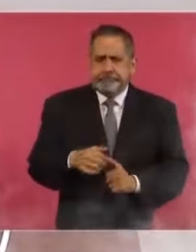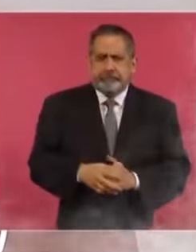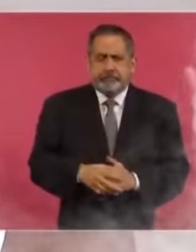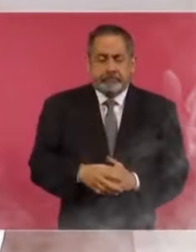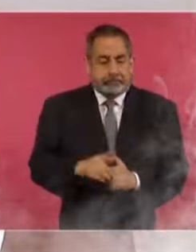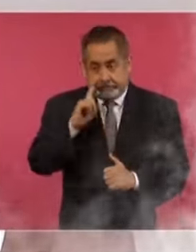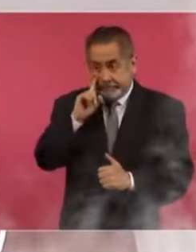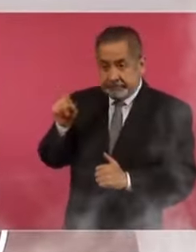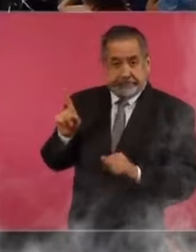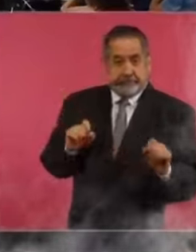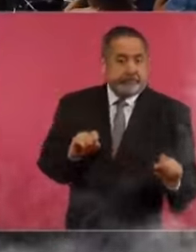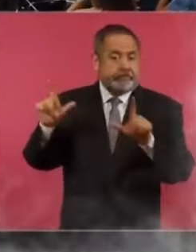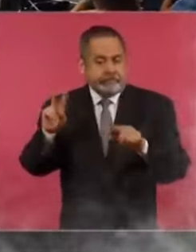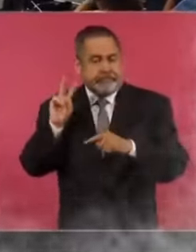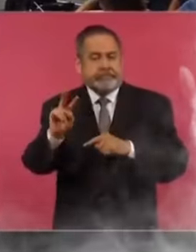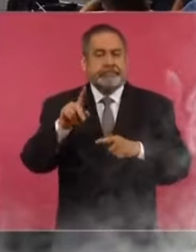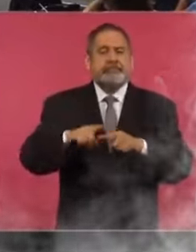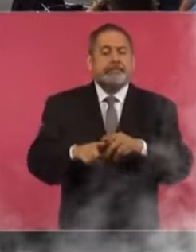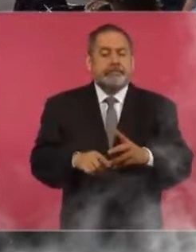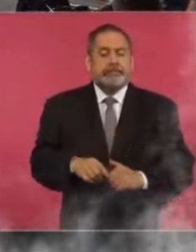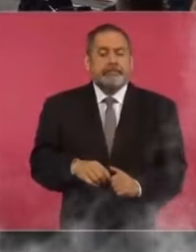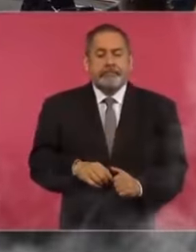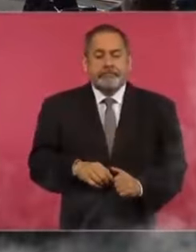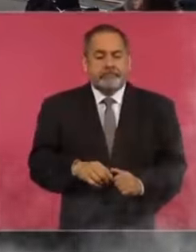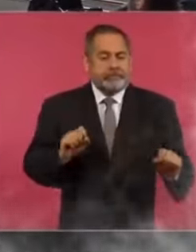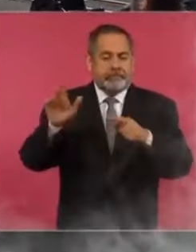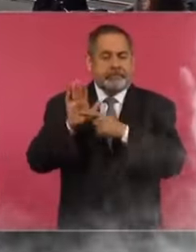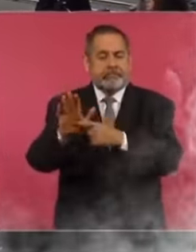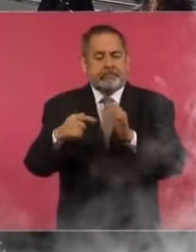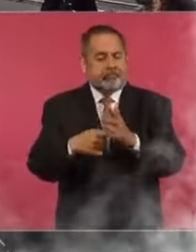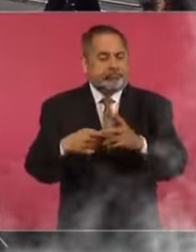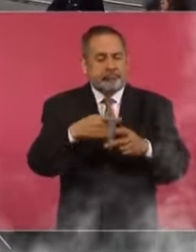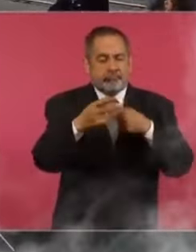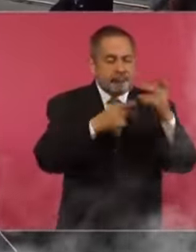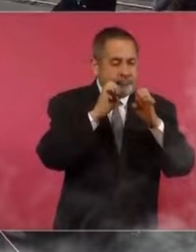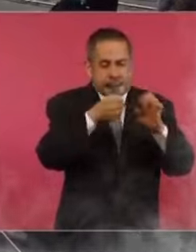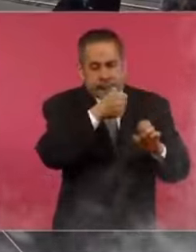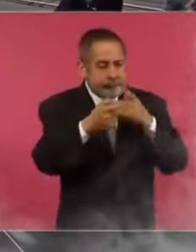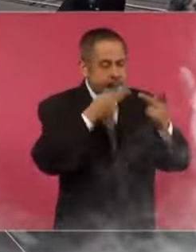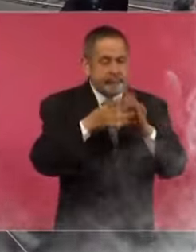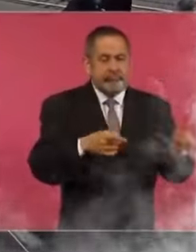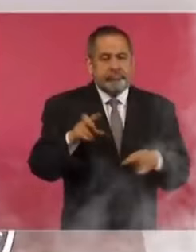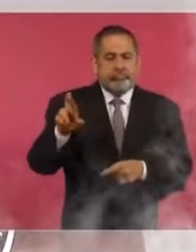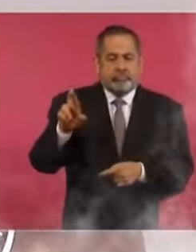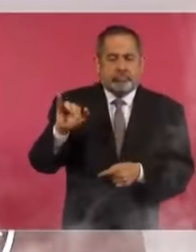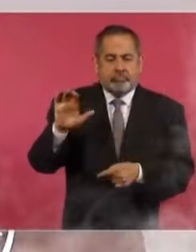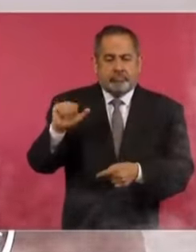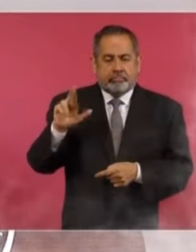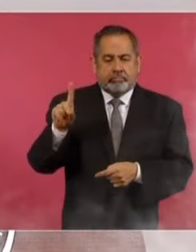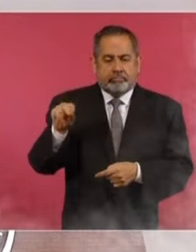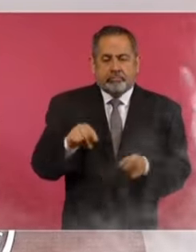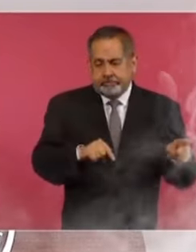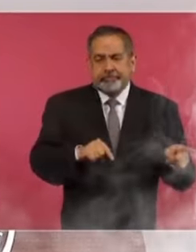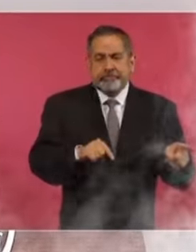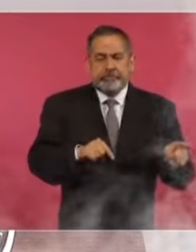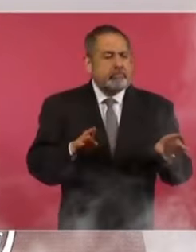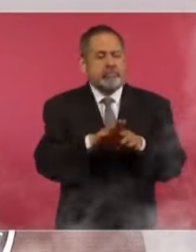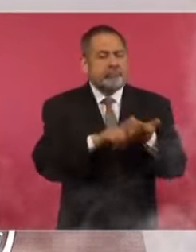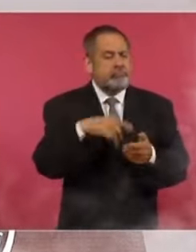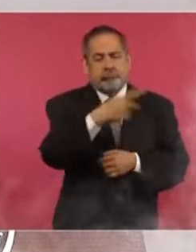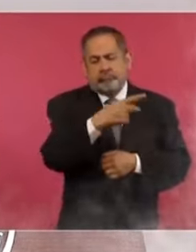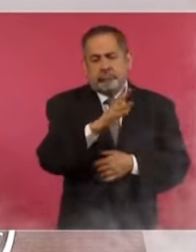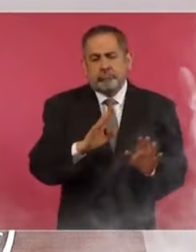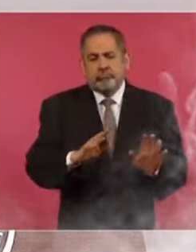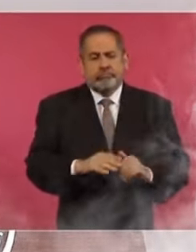Vamos a poner lo que puso, lo que declaró en una entrevista a Ricardo sobre cómo maneja